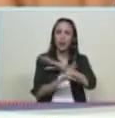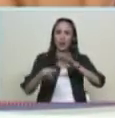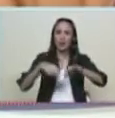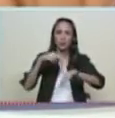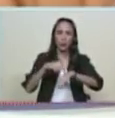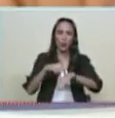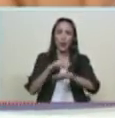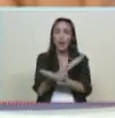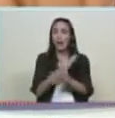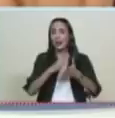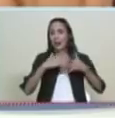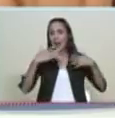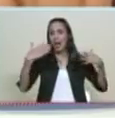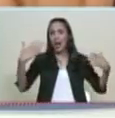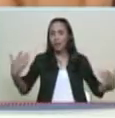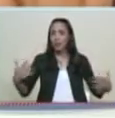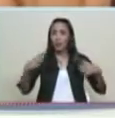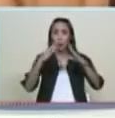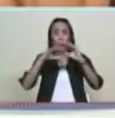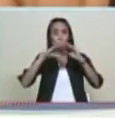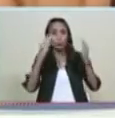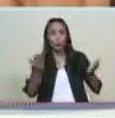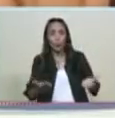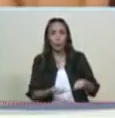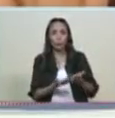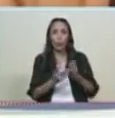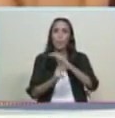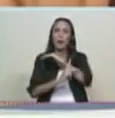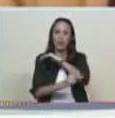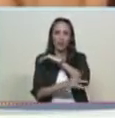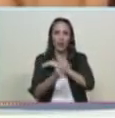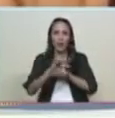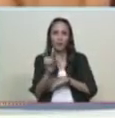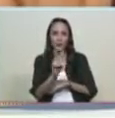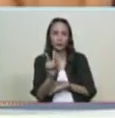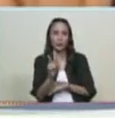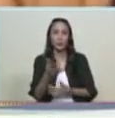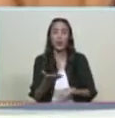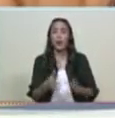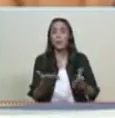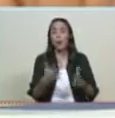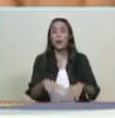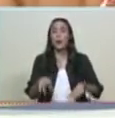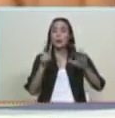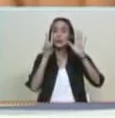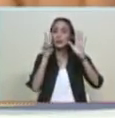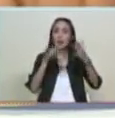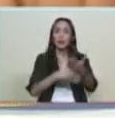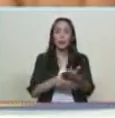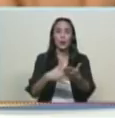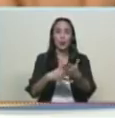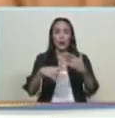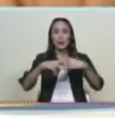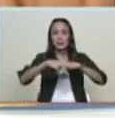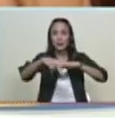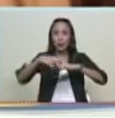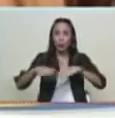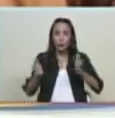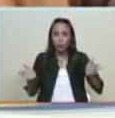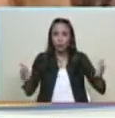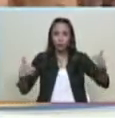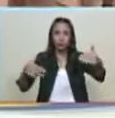más grande del mundo son 7 millones 500 mil hectáreas dedicadas a la